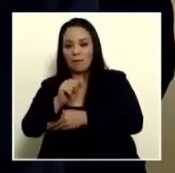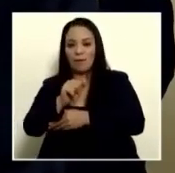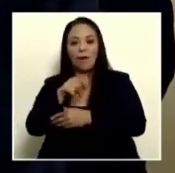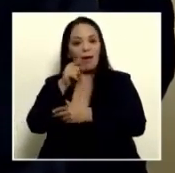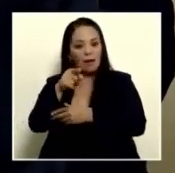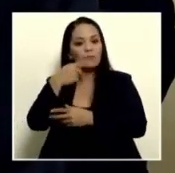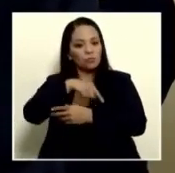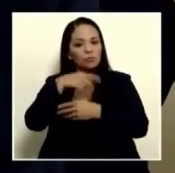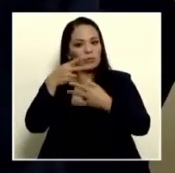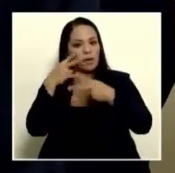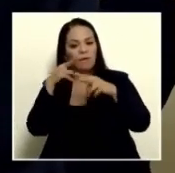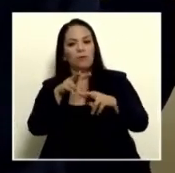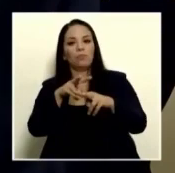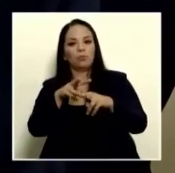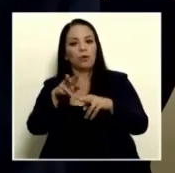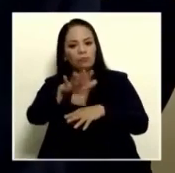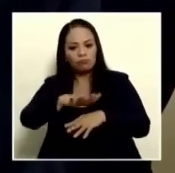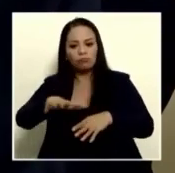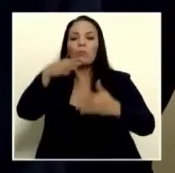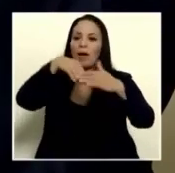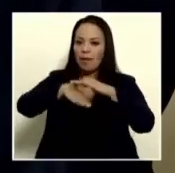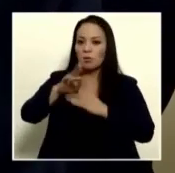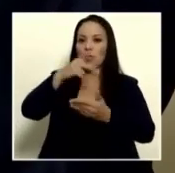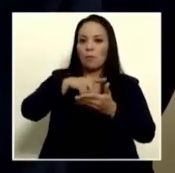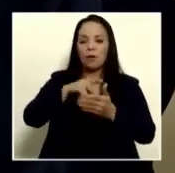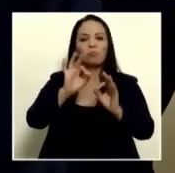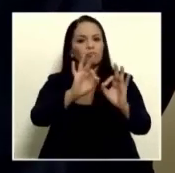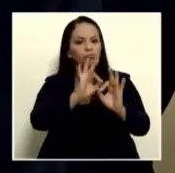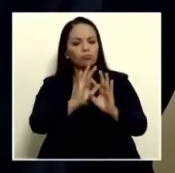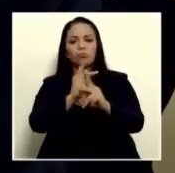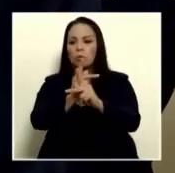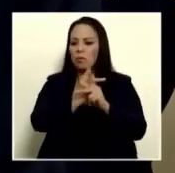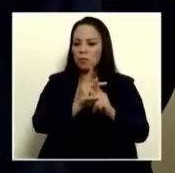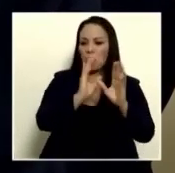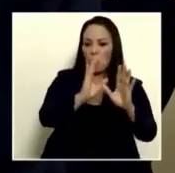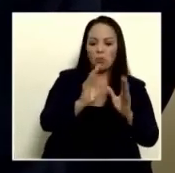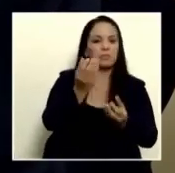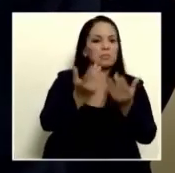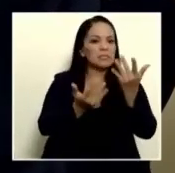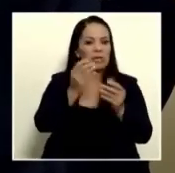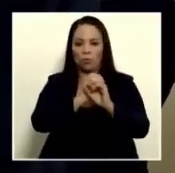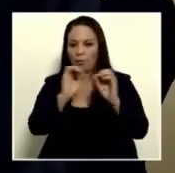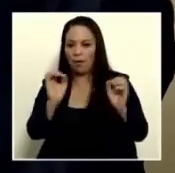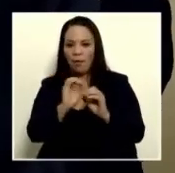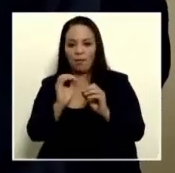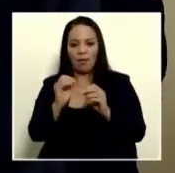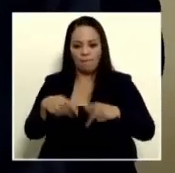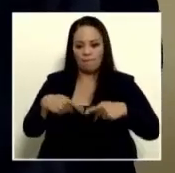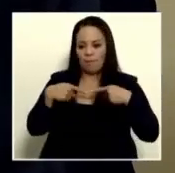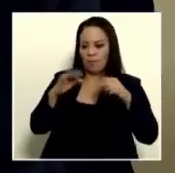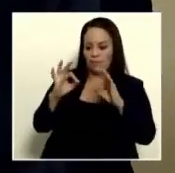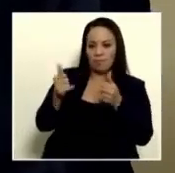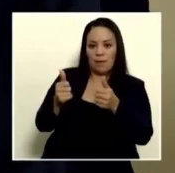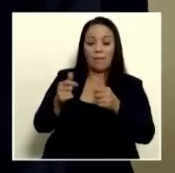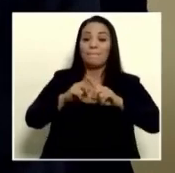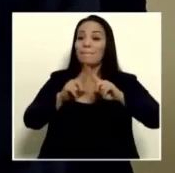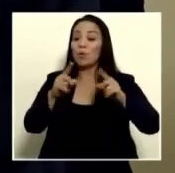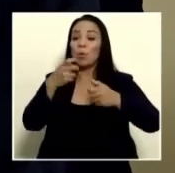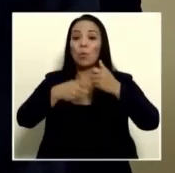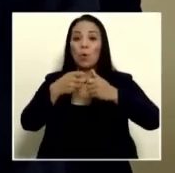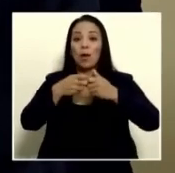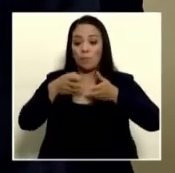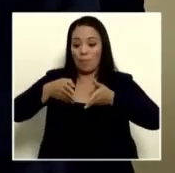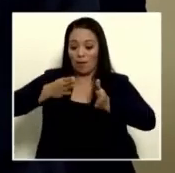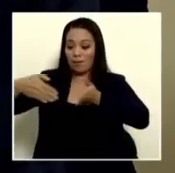definir que ahí se cumple con la normativa de protección contra incendios y seguridad humana. El tema acá es el acceso, es muy puntual